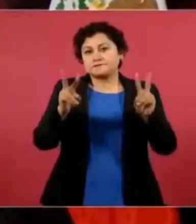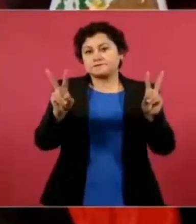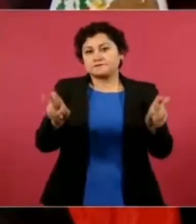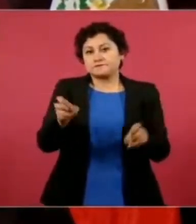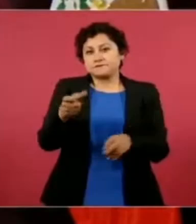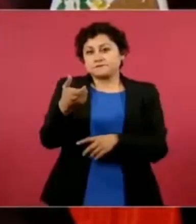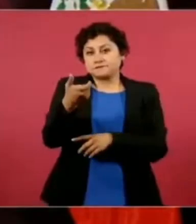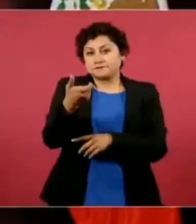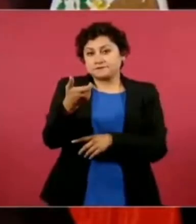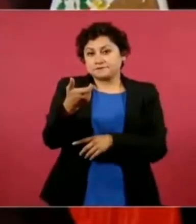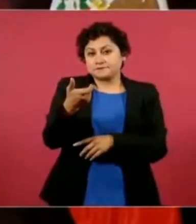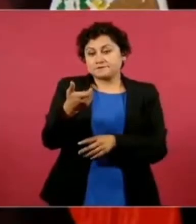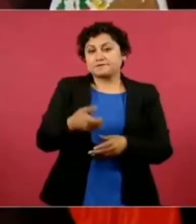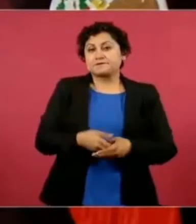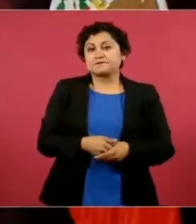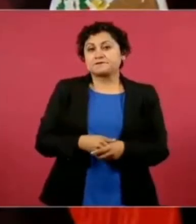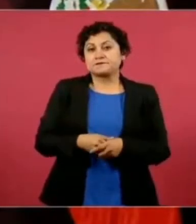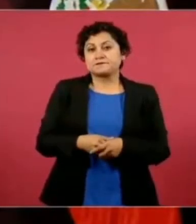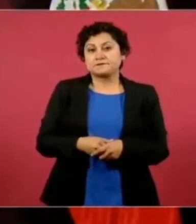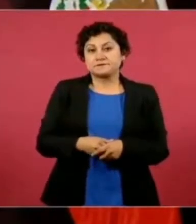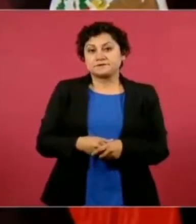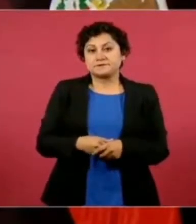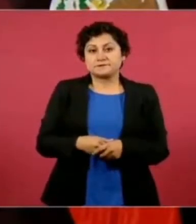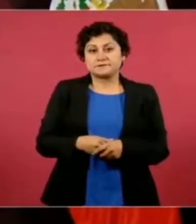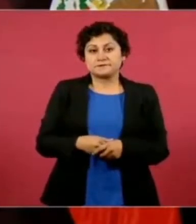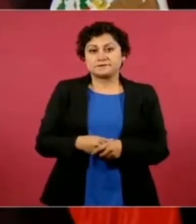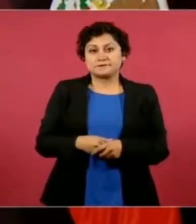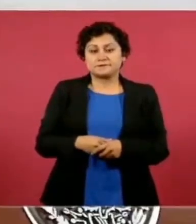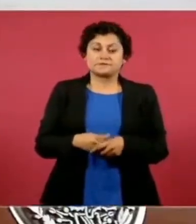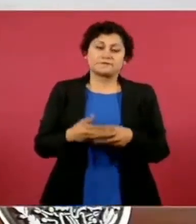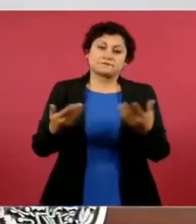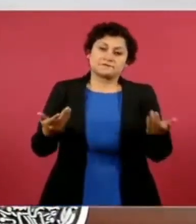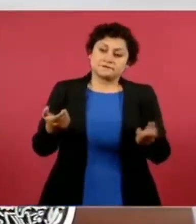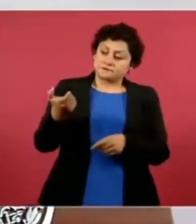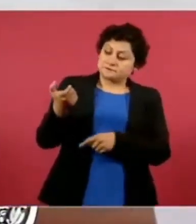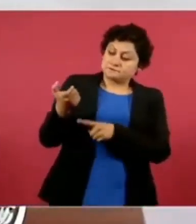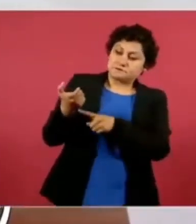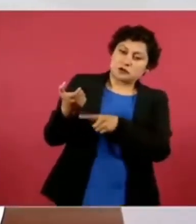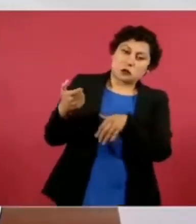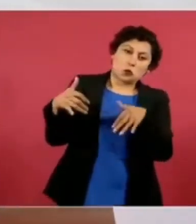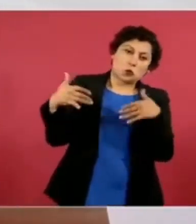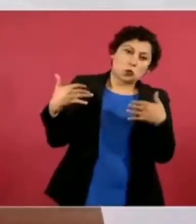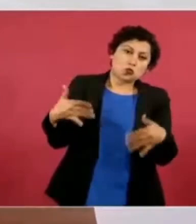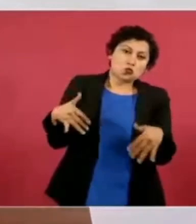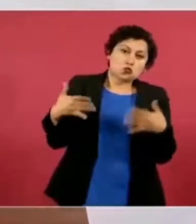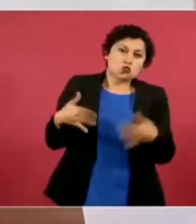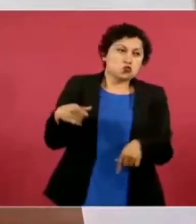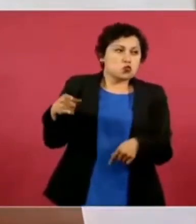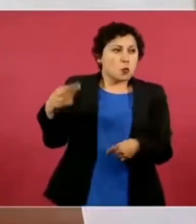por ese poderoso caballero Don Dinero.